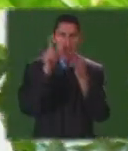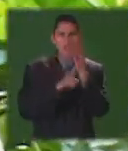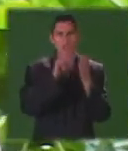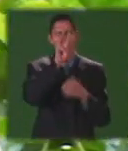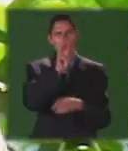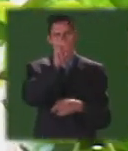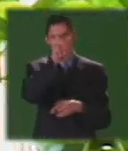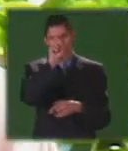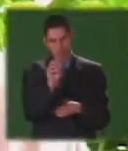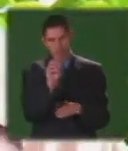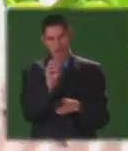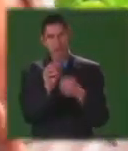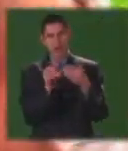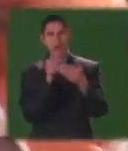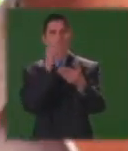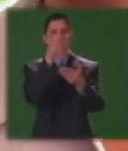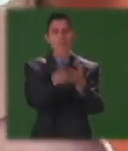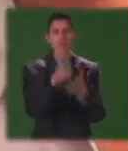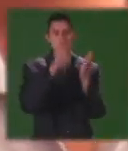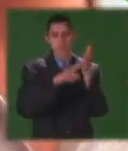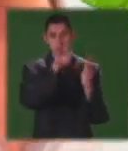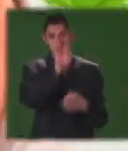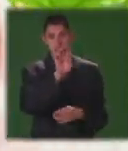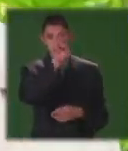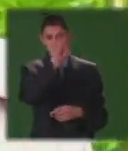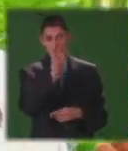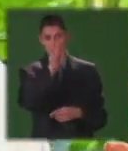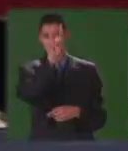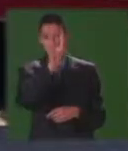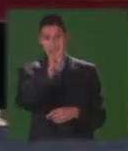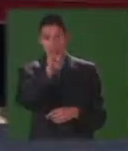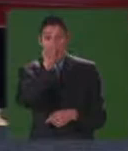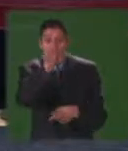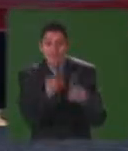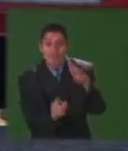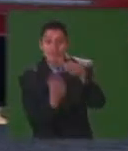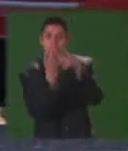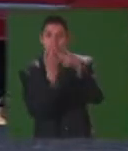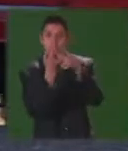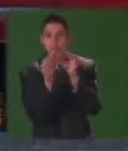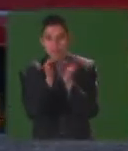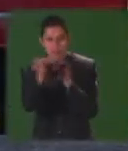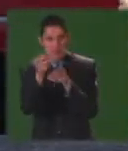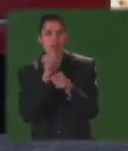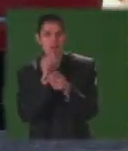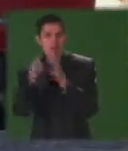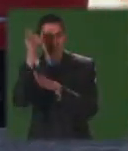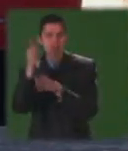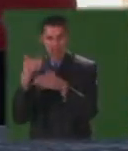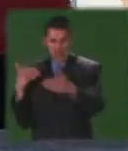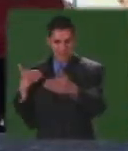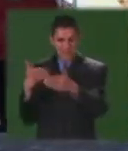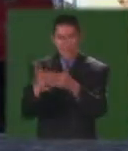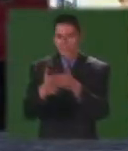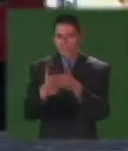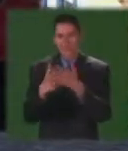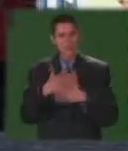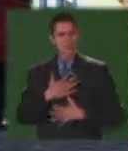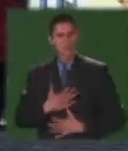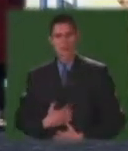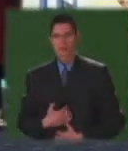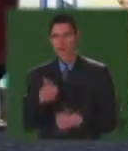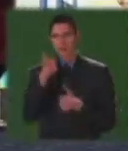represión desde 1870 hacia 1963 cuando se crea el municipio fueron